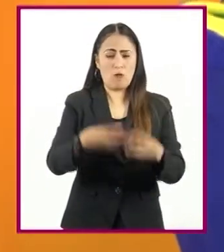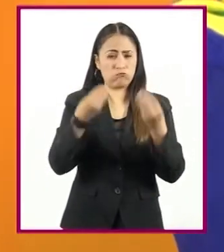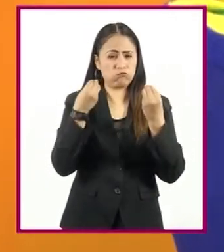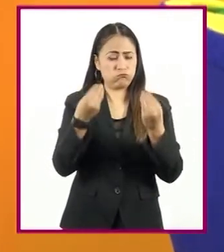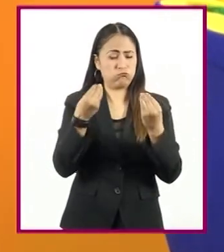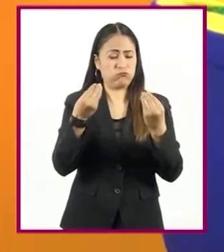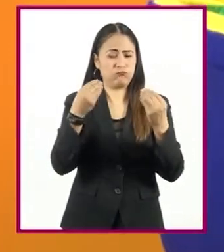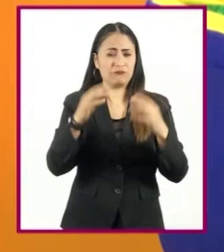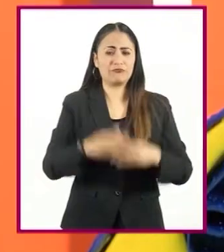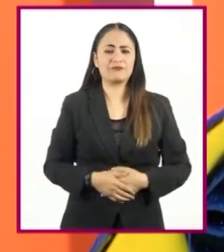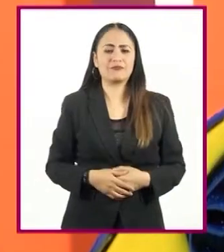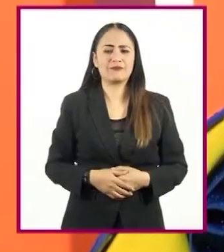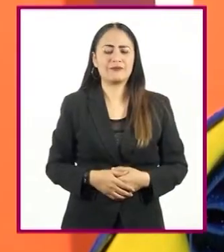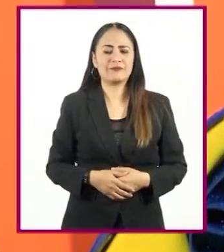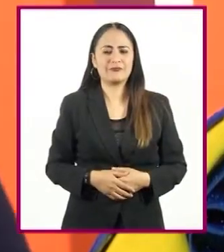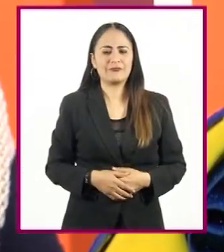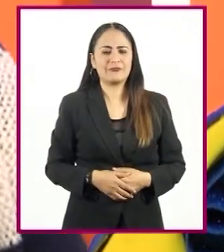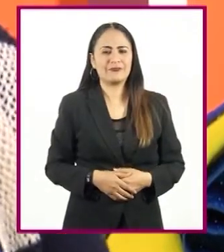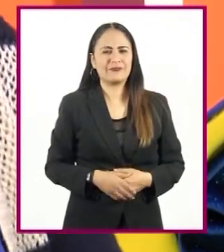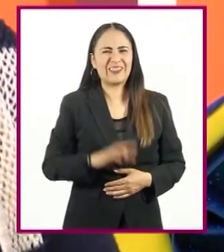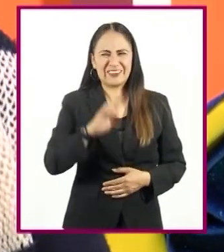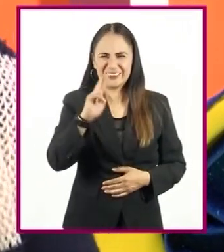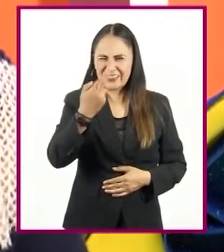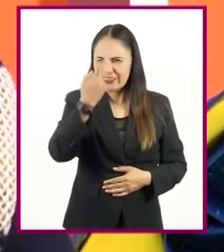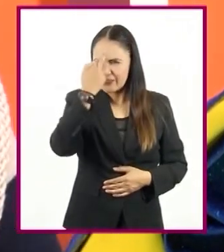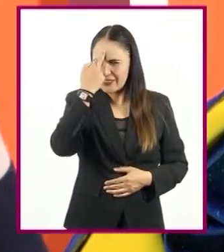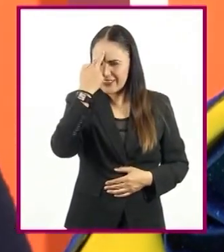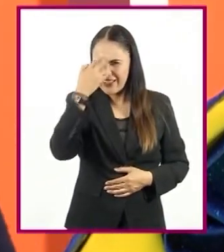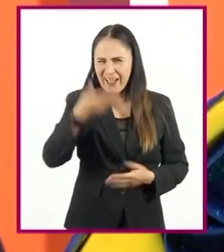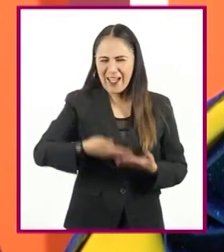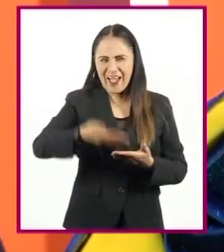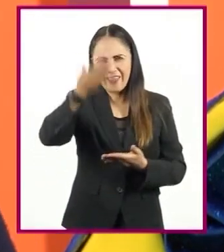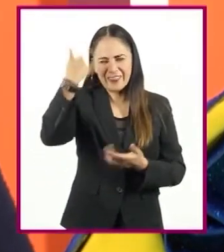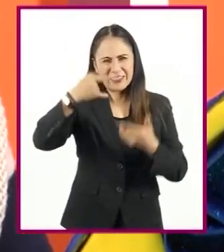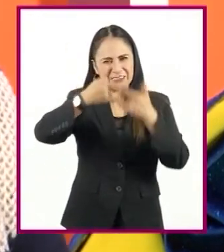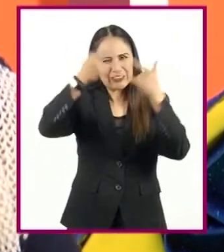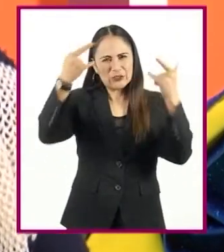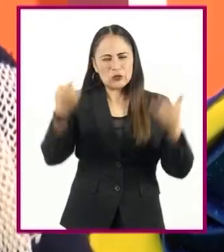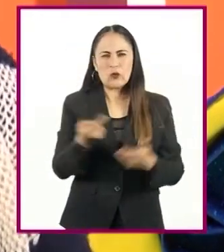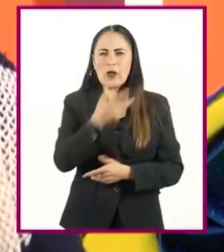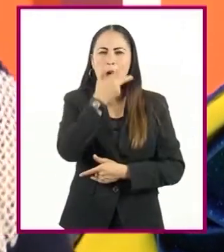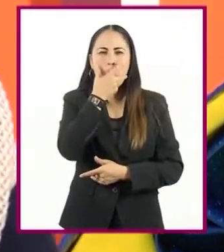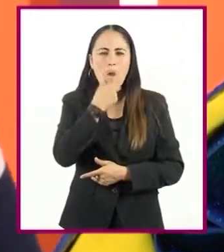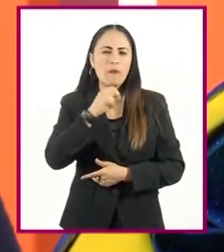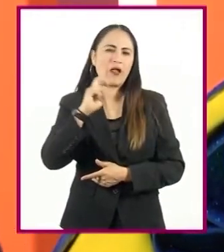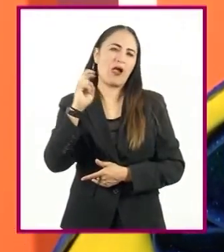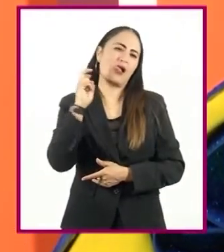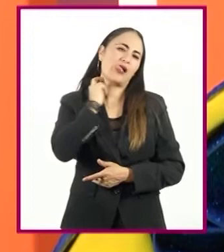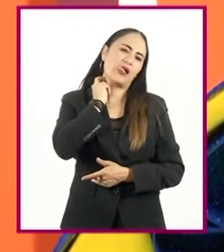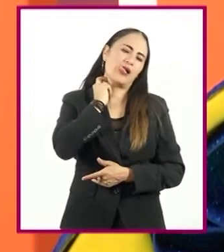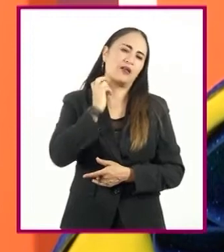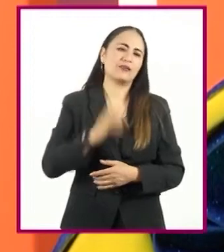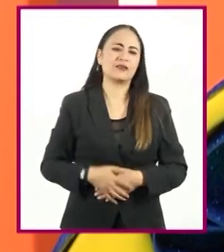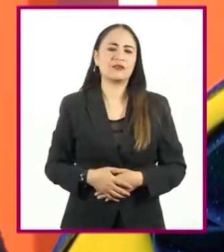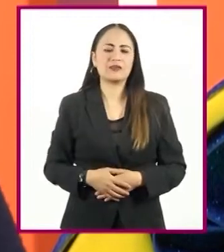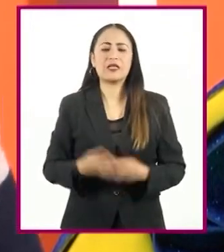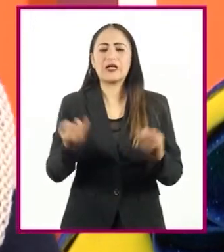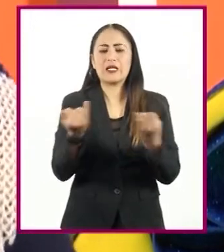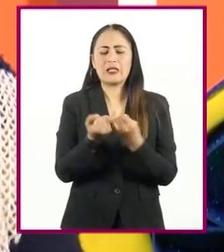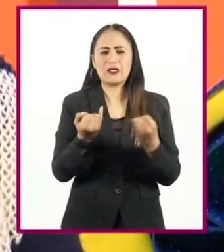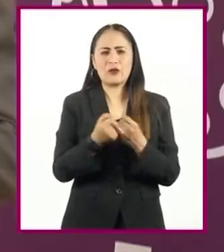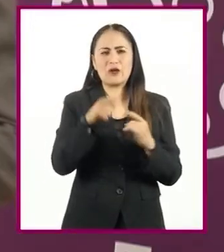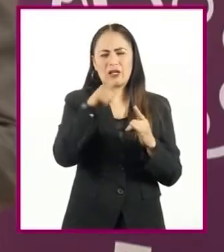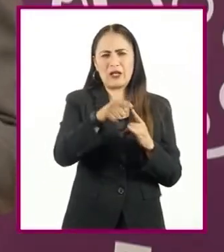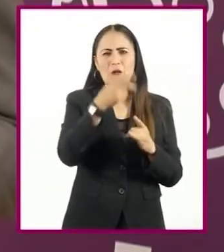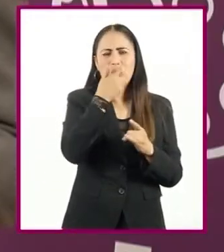muy importante. ¿Se acuerdan de la historia del conde Drácula y de su protagonista, el conde